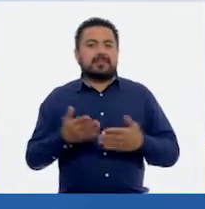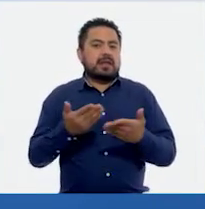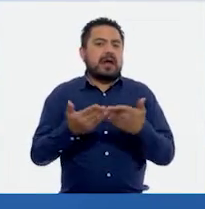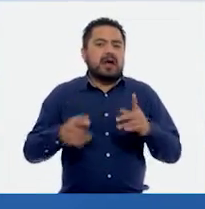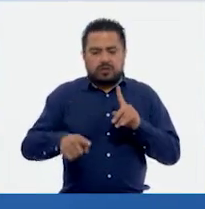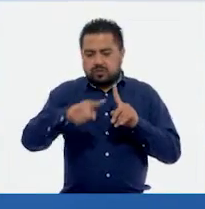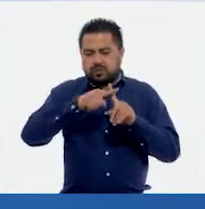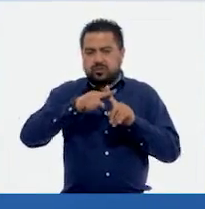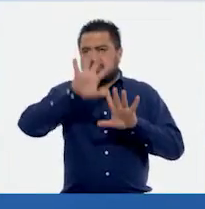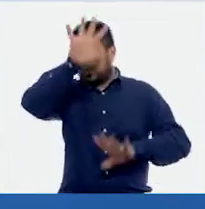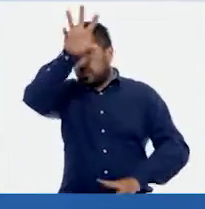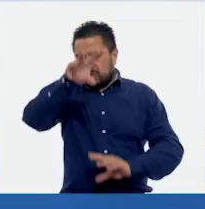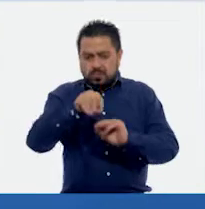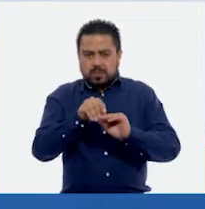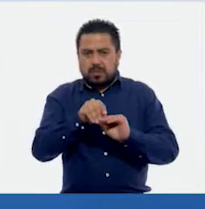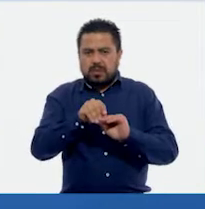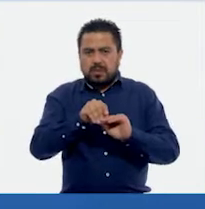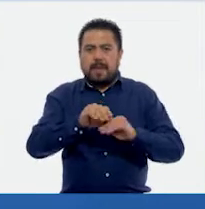sumemos.